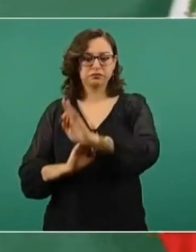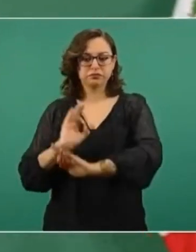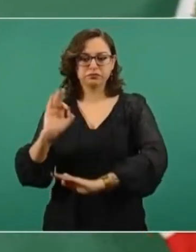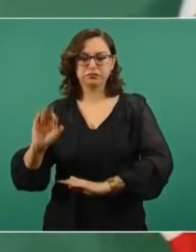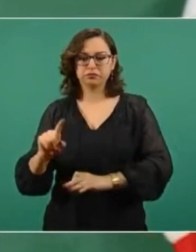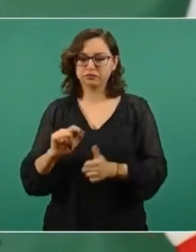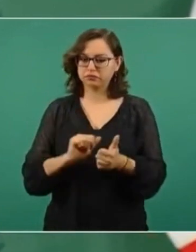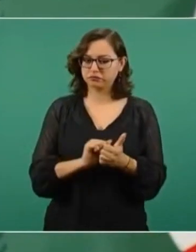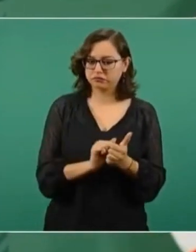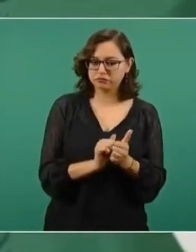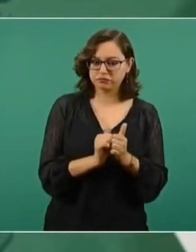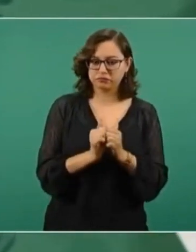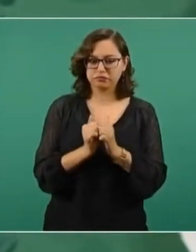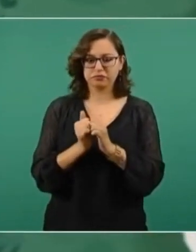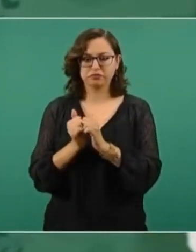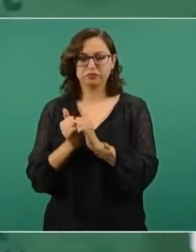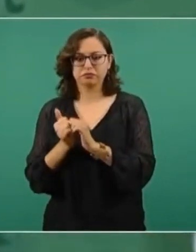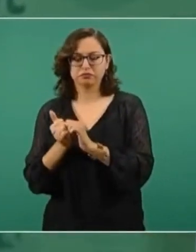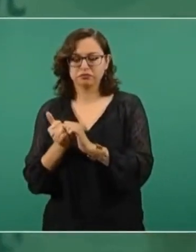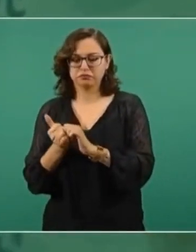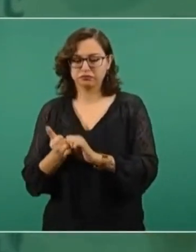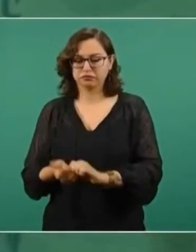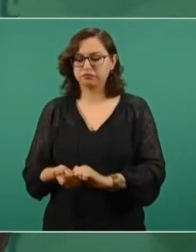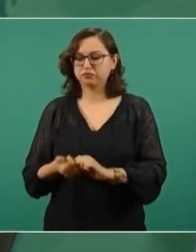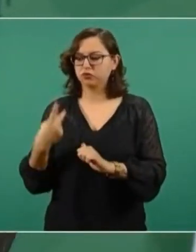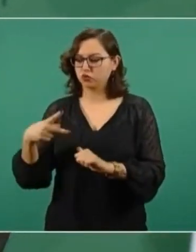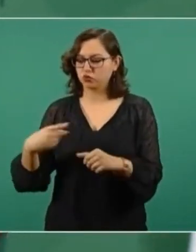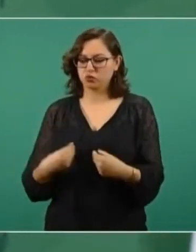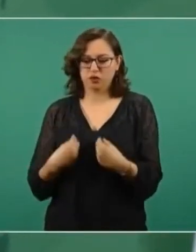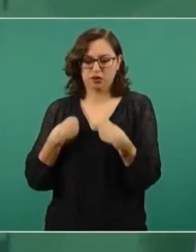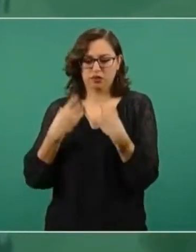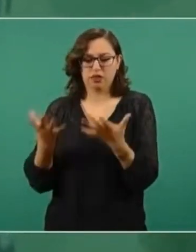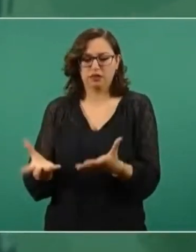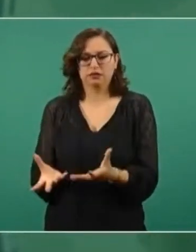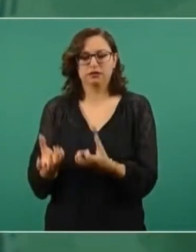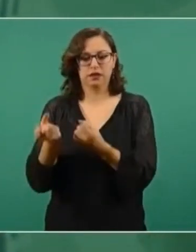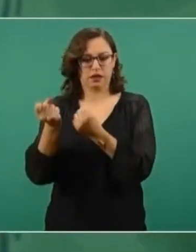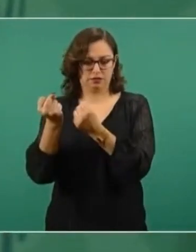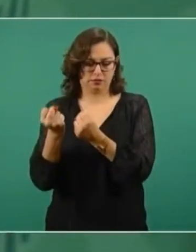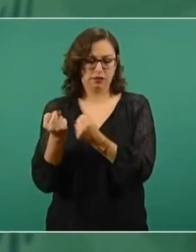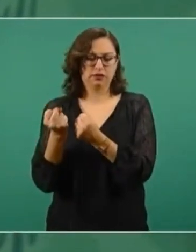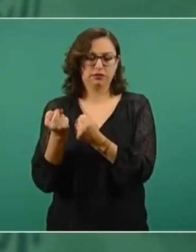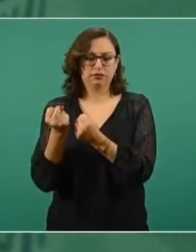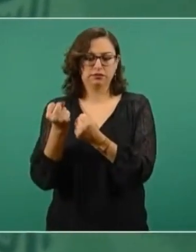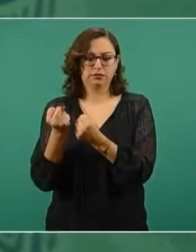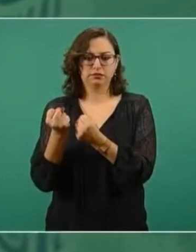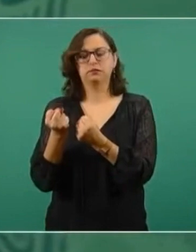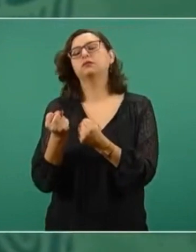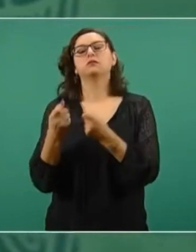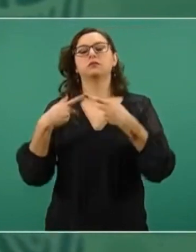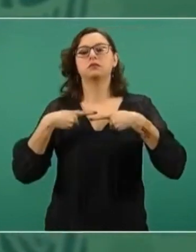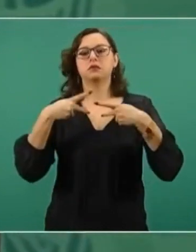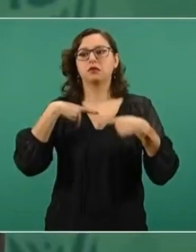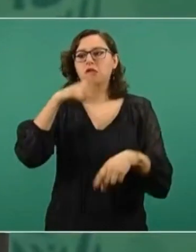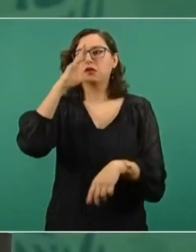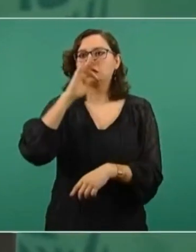salvarles la vida, para que no tengamos más